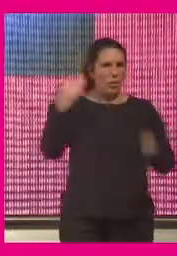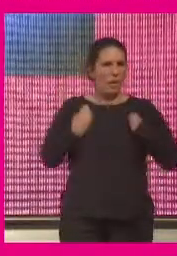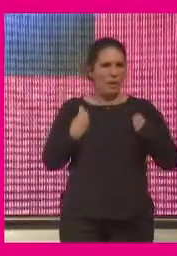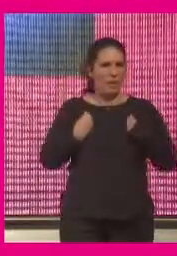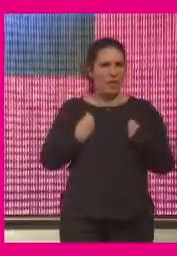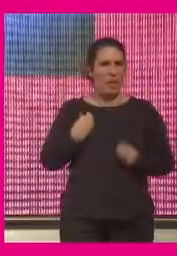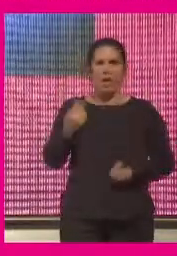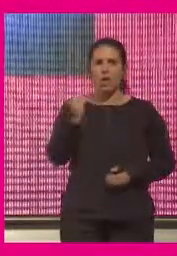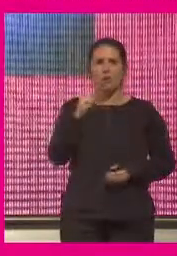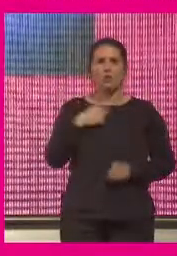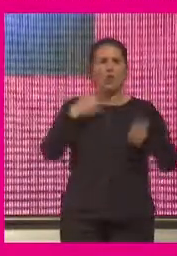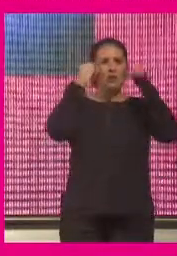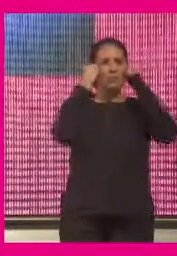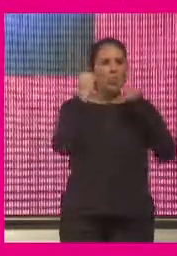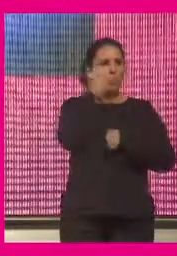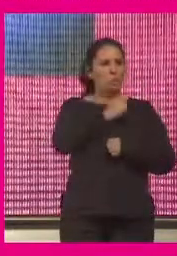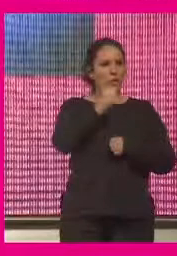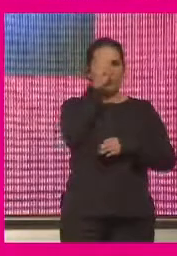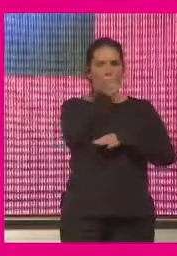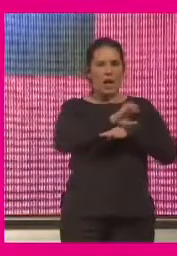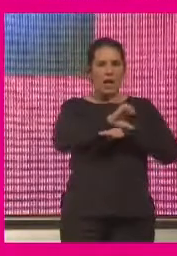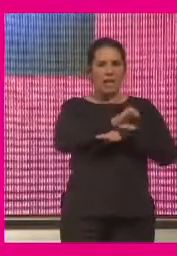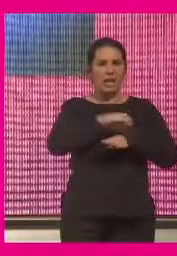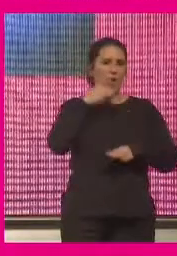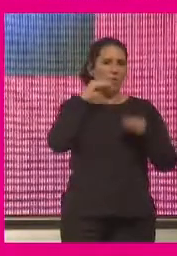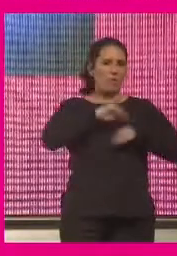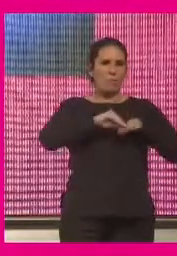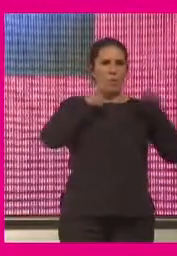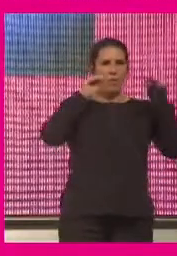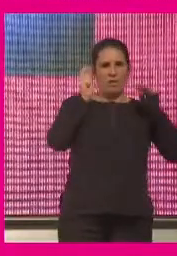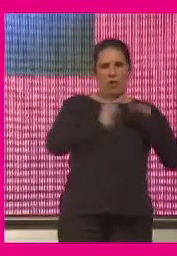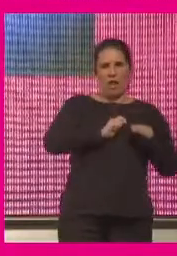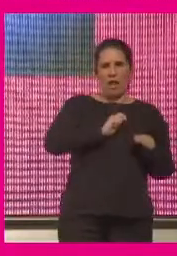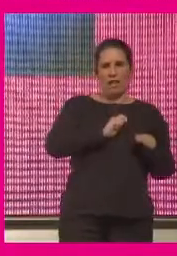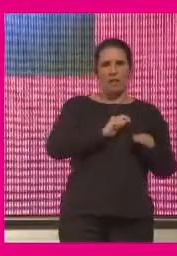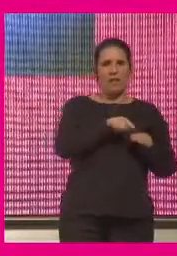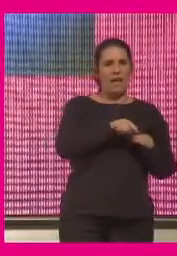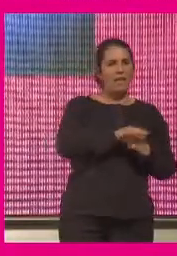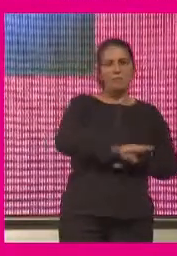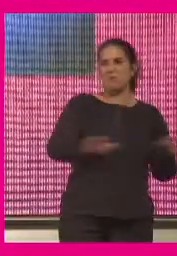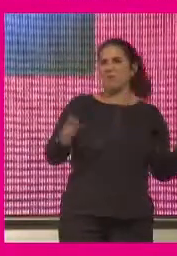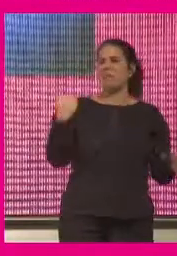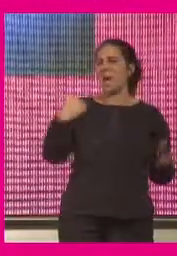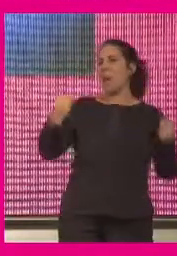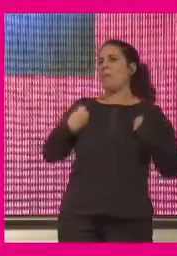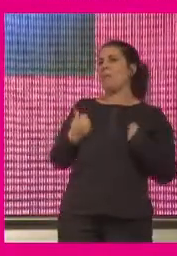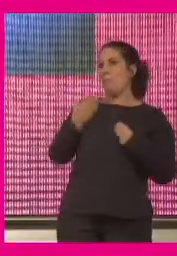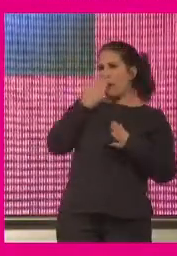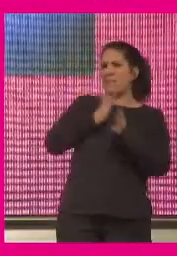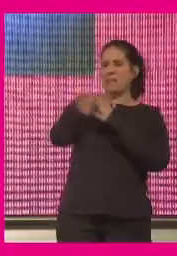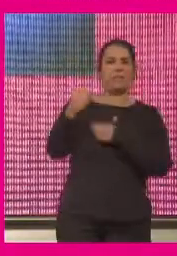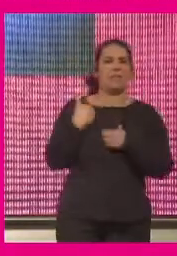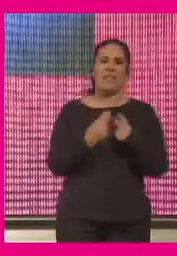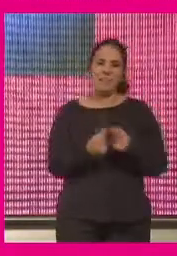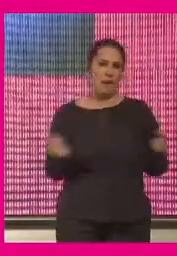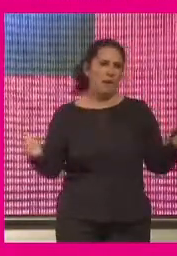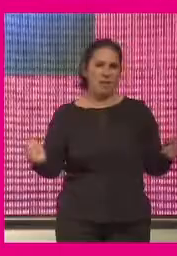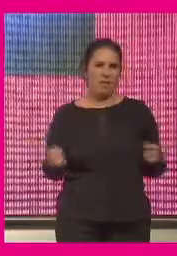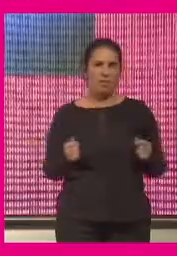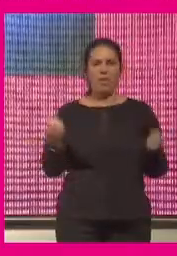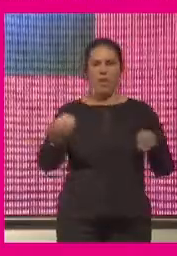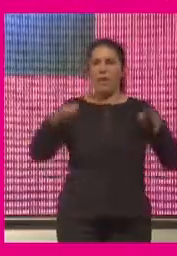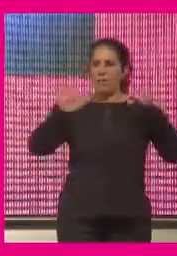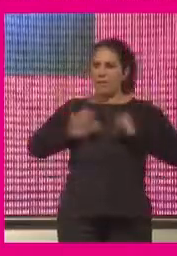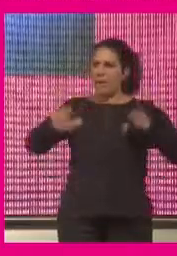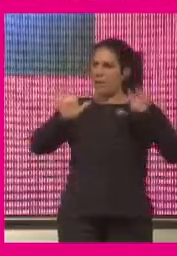eso de que yo estudié X años o una carrera o una formación profesional y de eso viviré el resto de mi vida esto ya ha desaparecido de promedio y se sabe